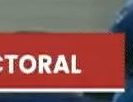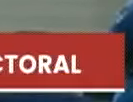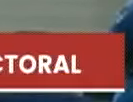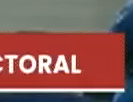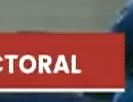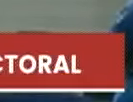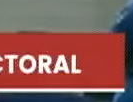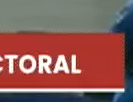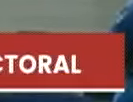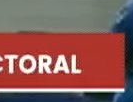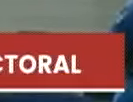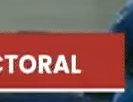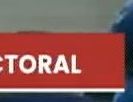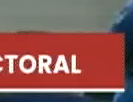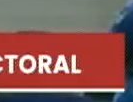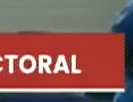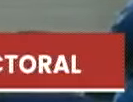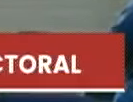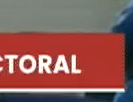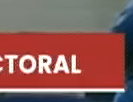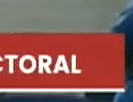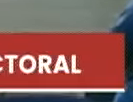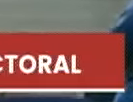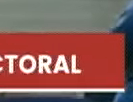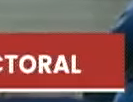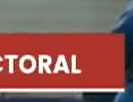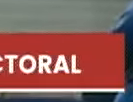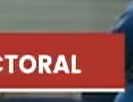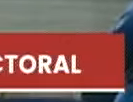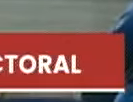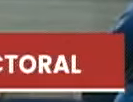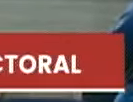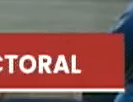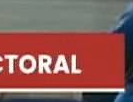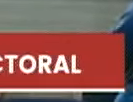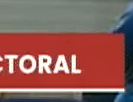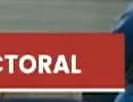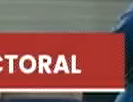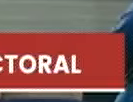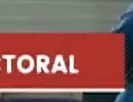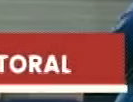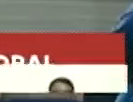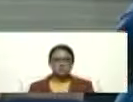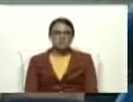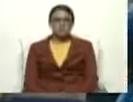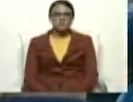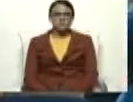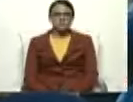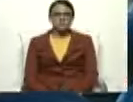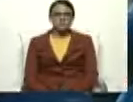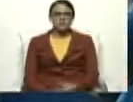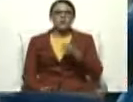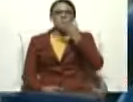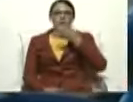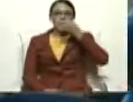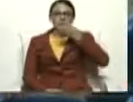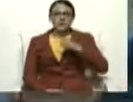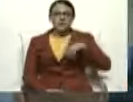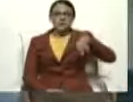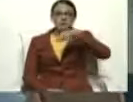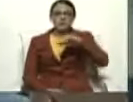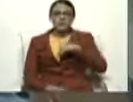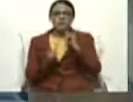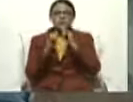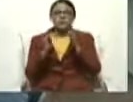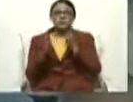Así es, hasta ahora establecemos el contacto informativo desde la sede del Consejo Nacional Electoral, donde se produce importante información. De inmediato vamos a escuchar las